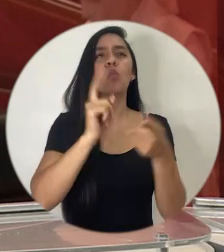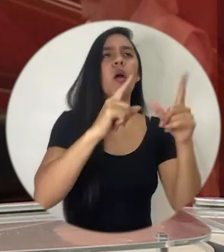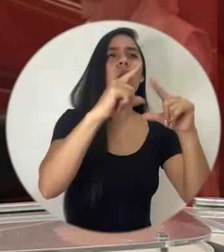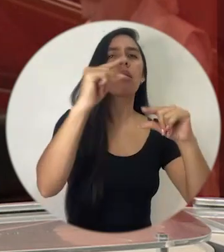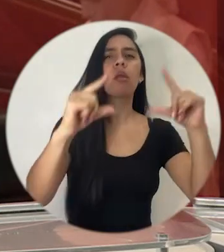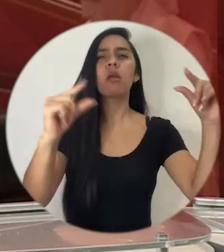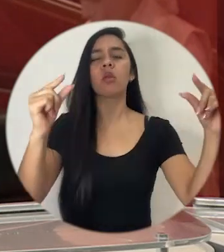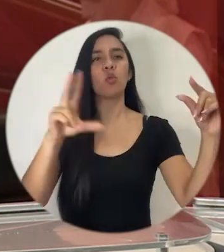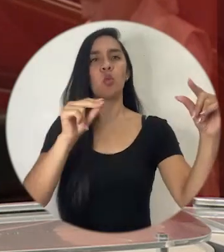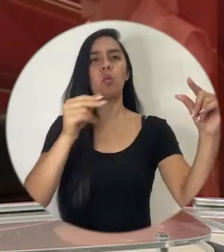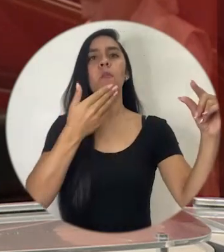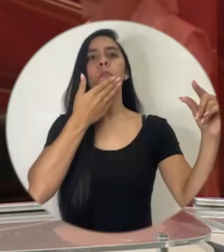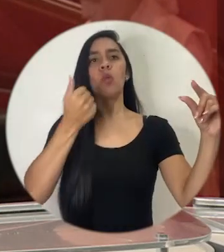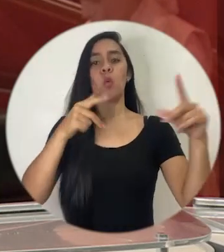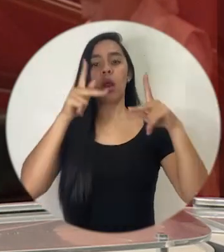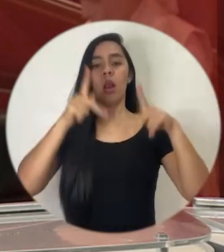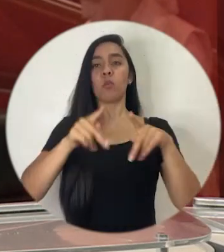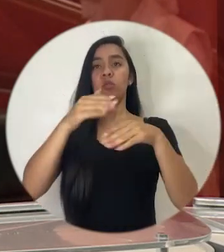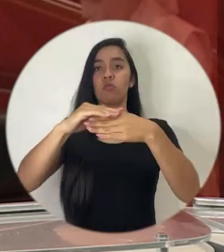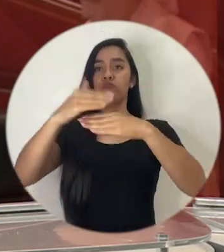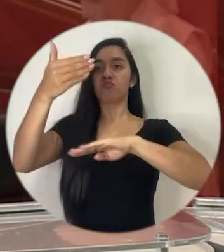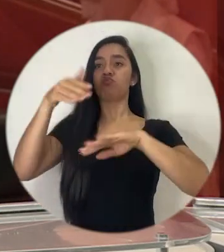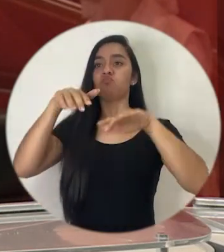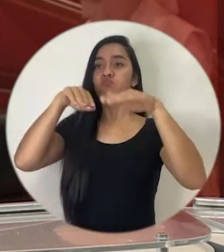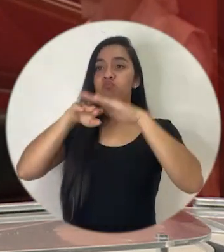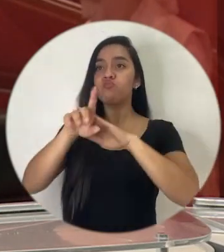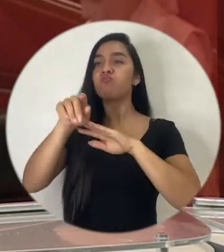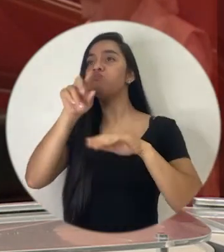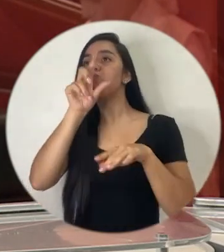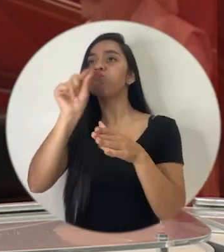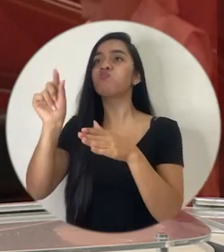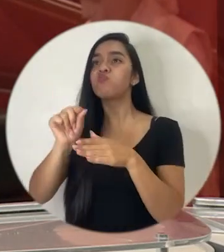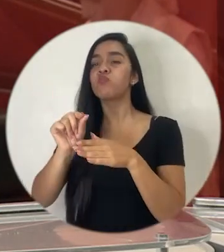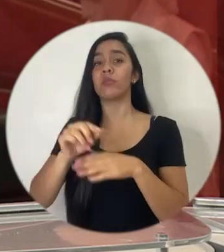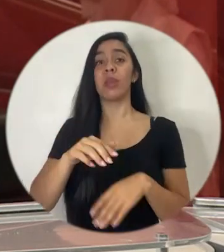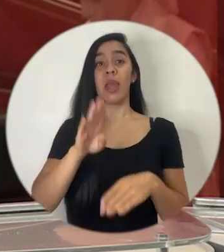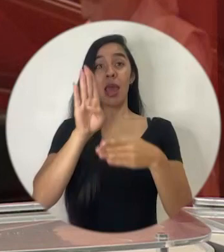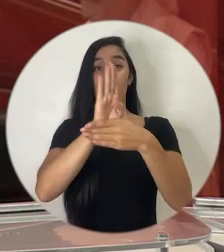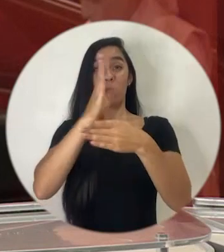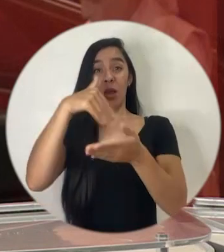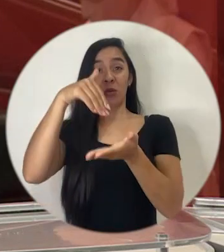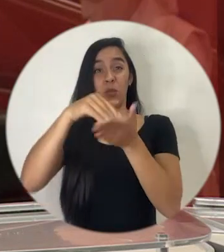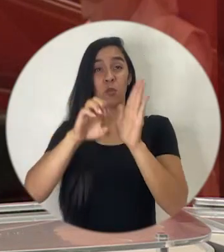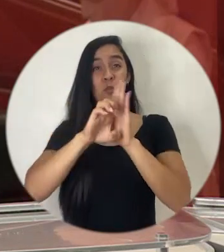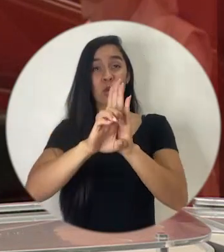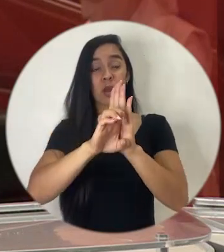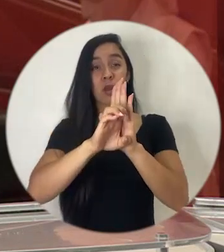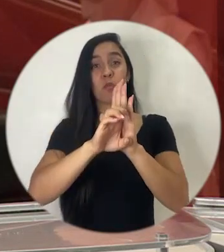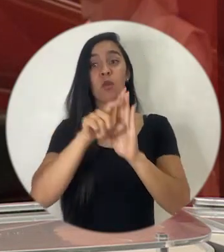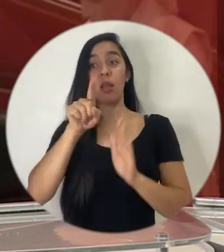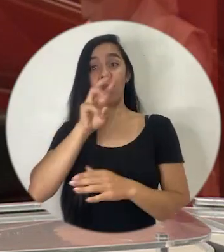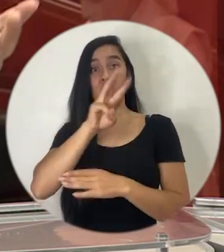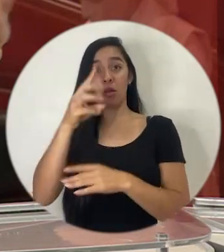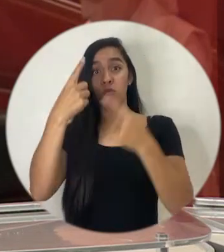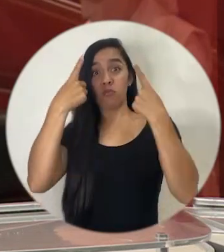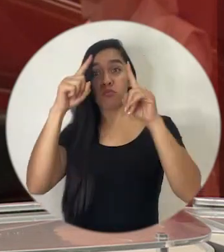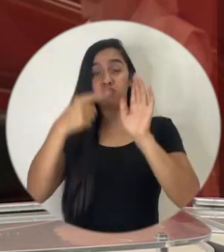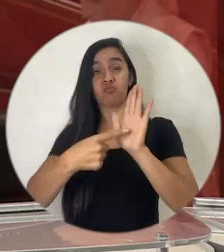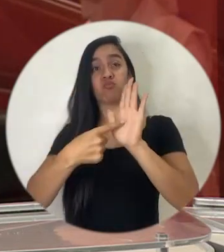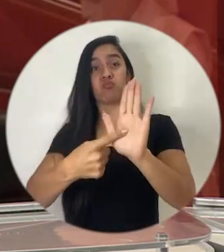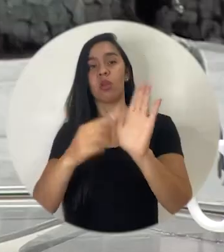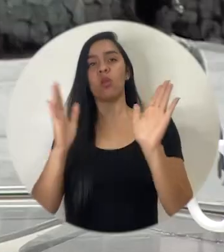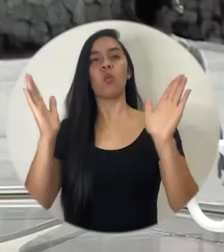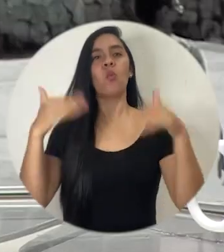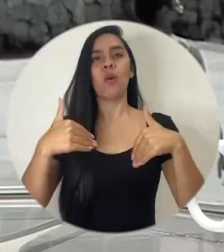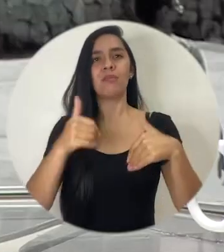uno necesita, sino que pueda entrar y verlo en una página. El Banco Central tres años después no ha podido ejecutarlo, ayer no lo pude